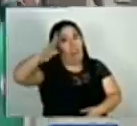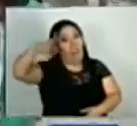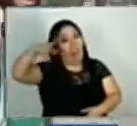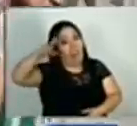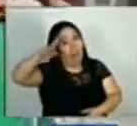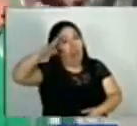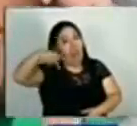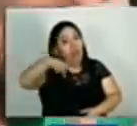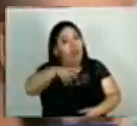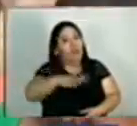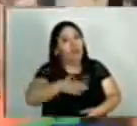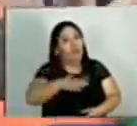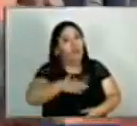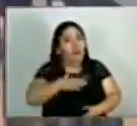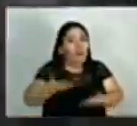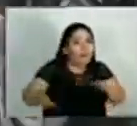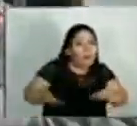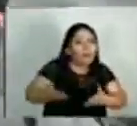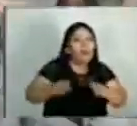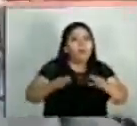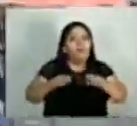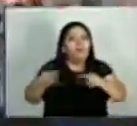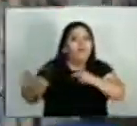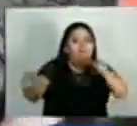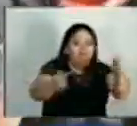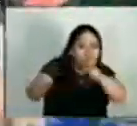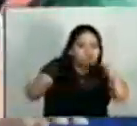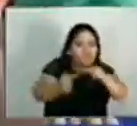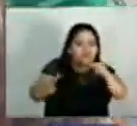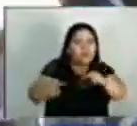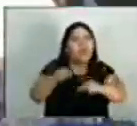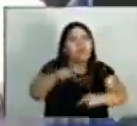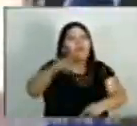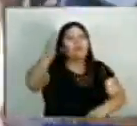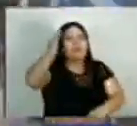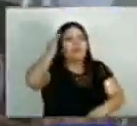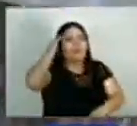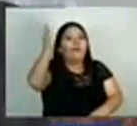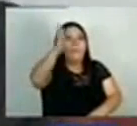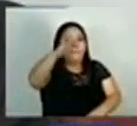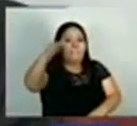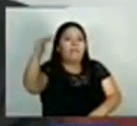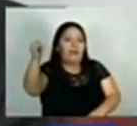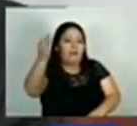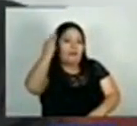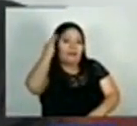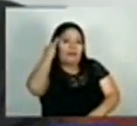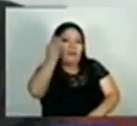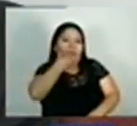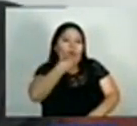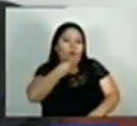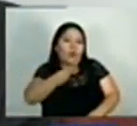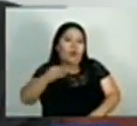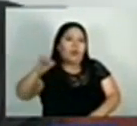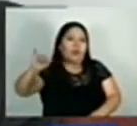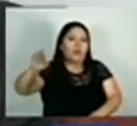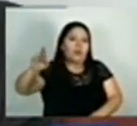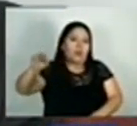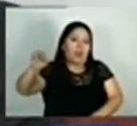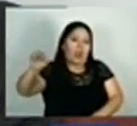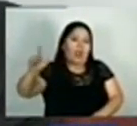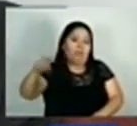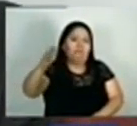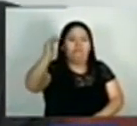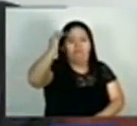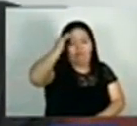hay una guerra mediática también. Y lamentablemente Israel sabe jugar bastante bien esta guerra, la mediática, y sabe engañar